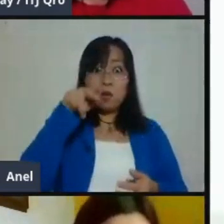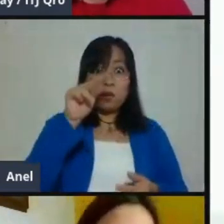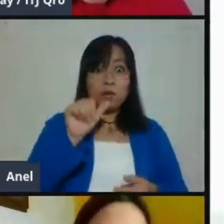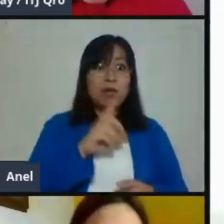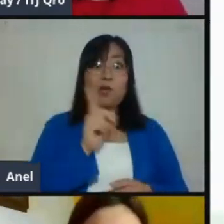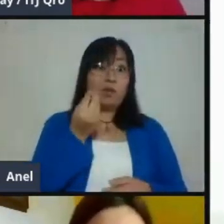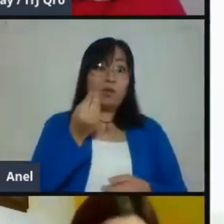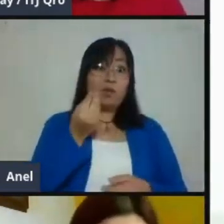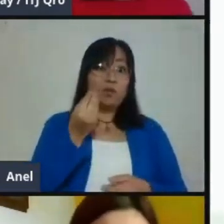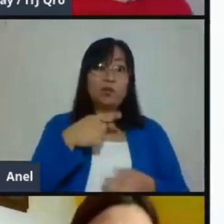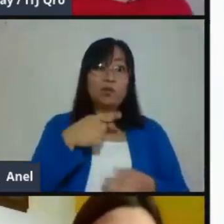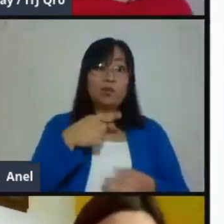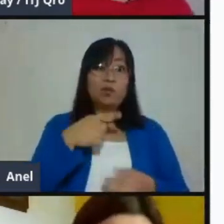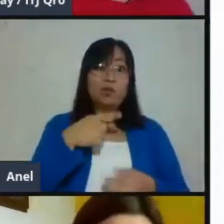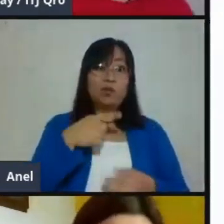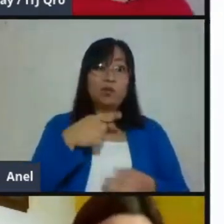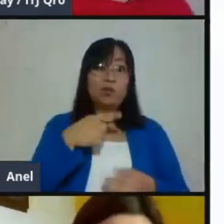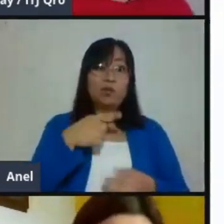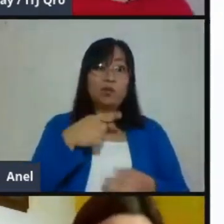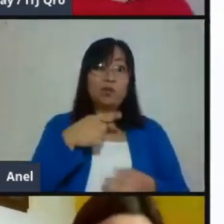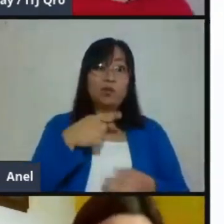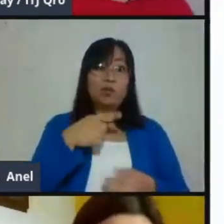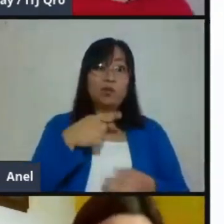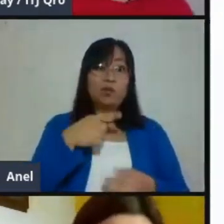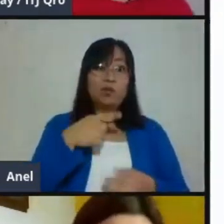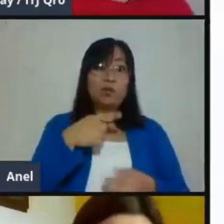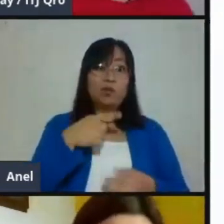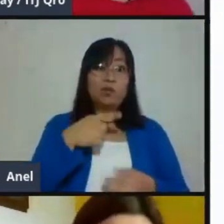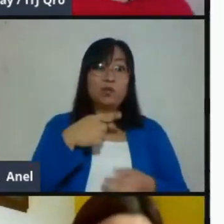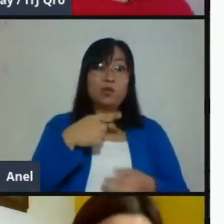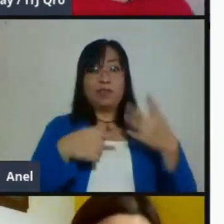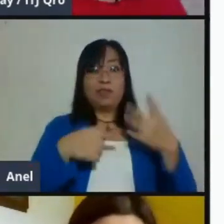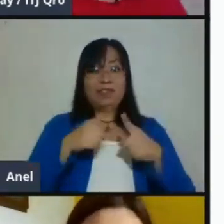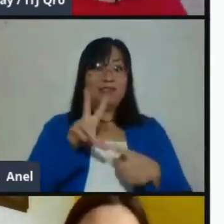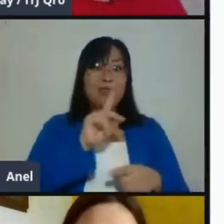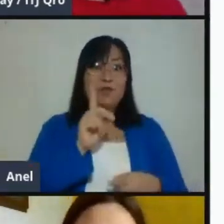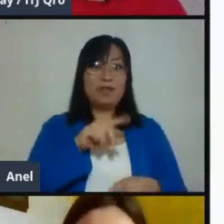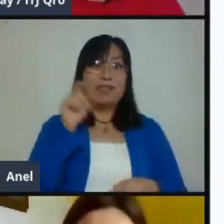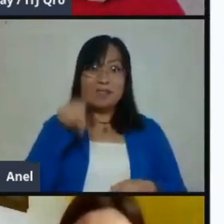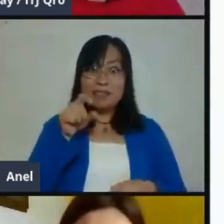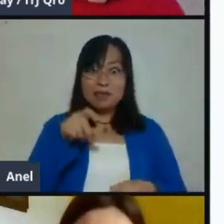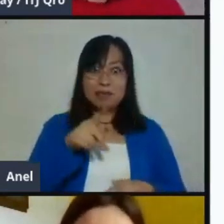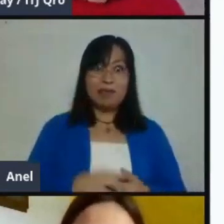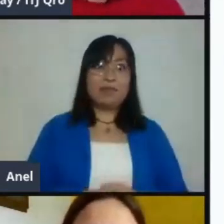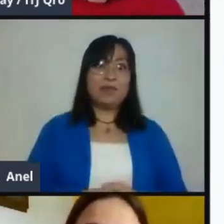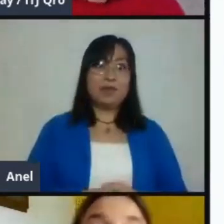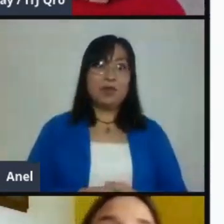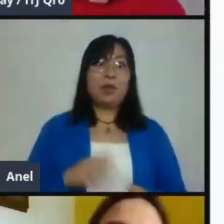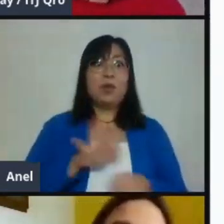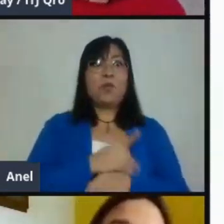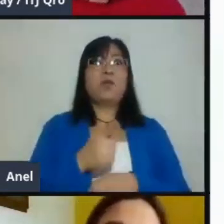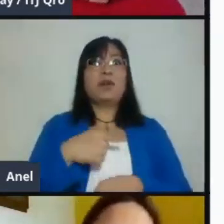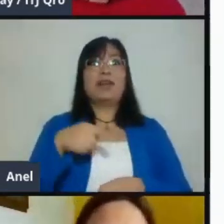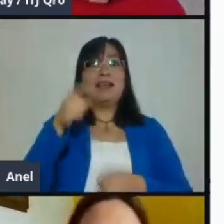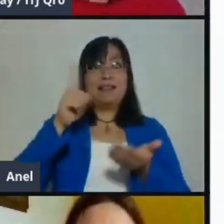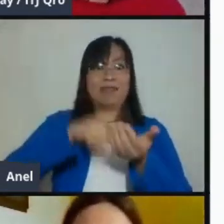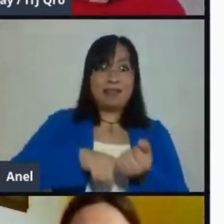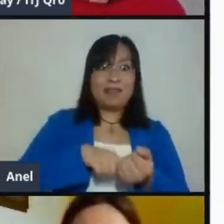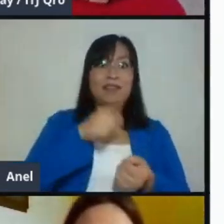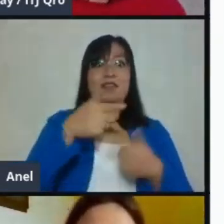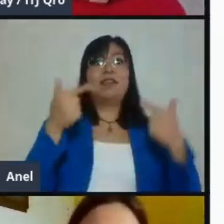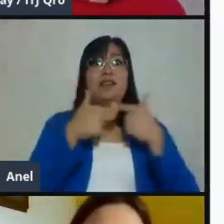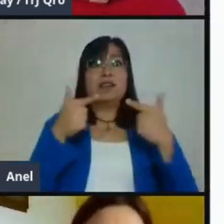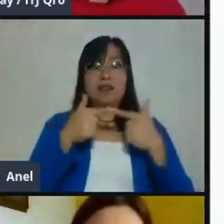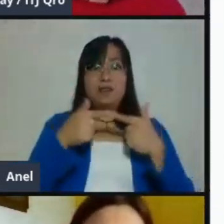parte del ecosistema de aplicaciones que tiene Google for Education. Entonces, si ustedes tienen